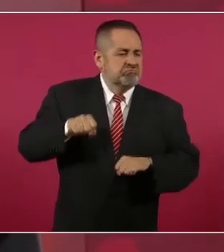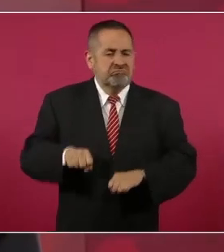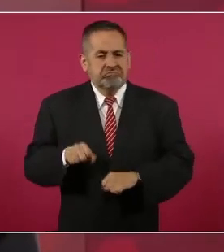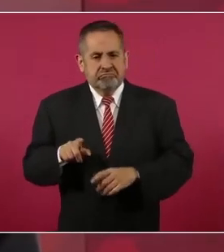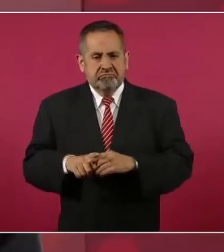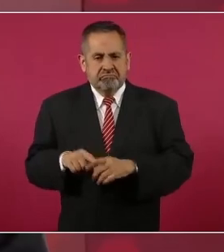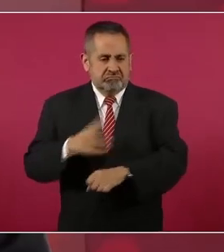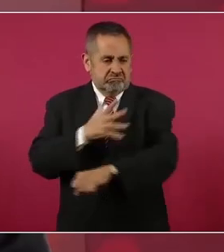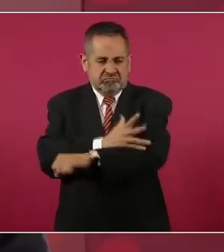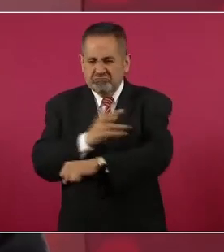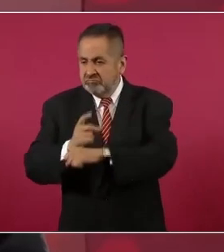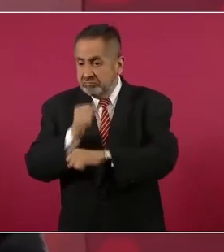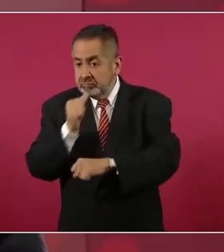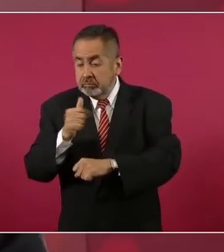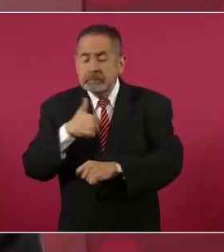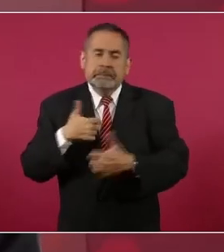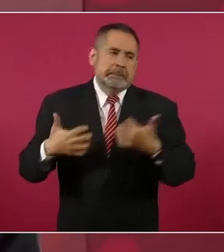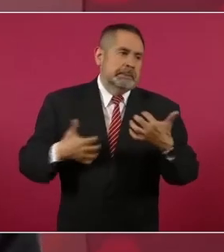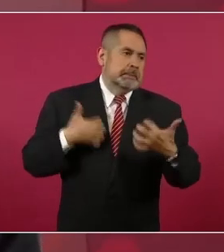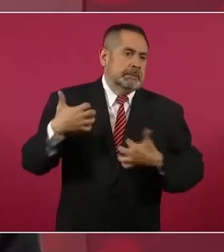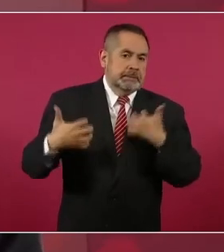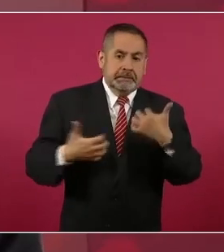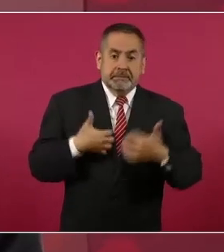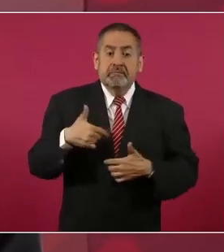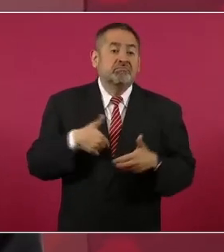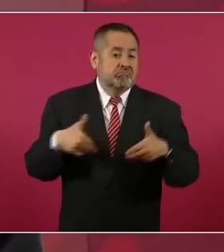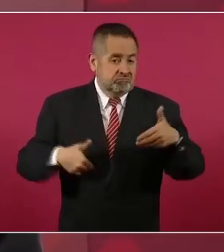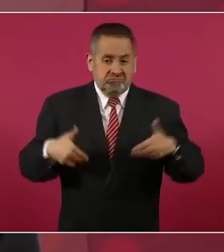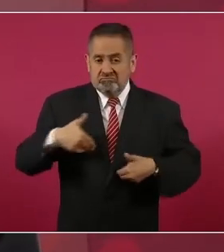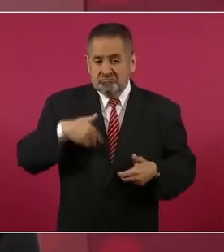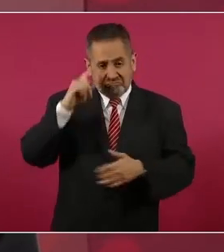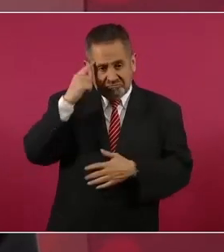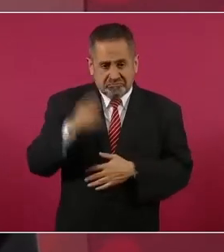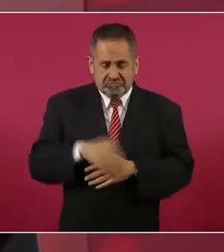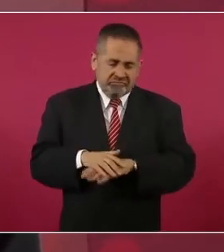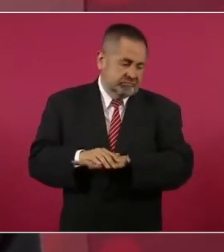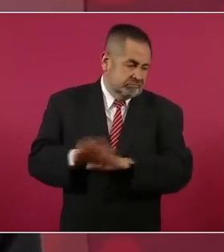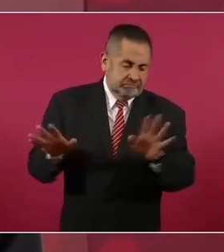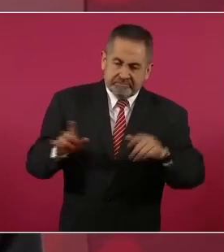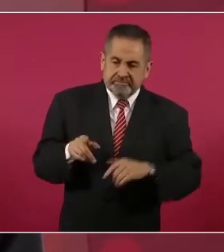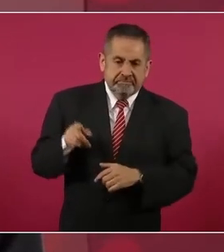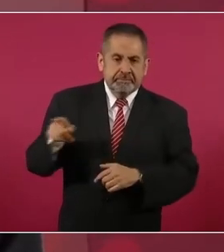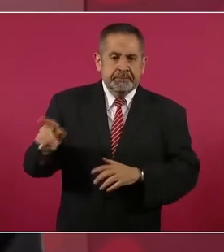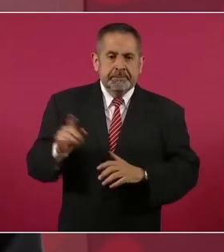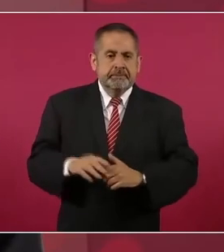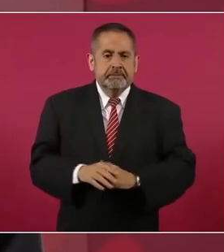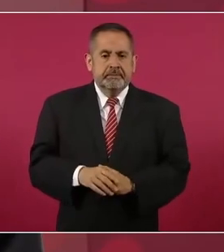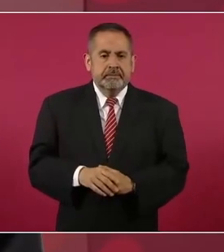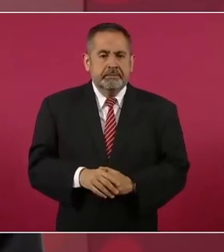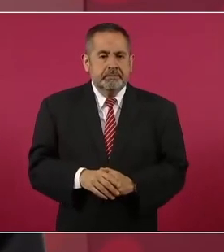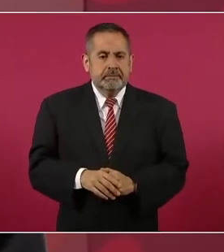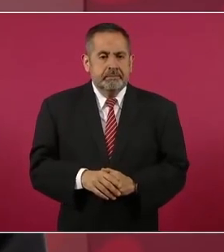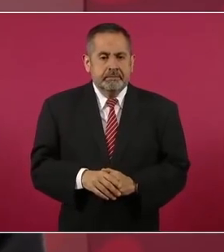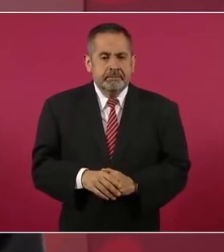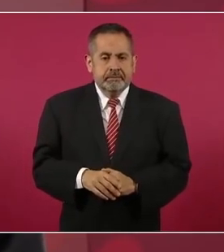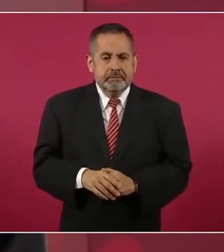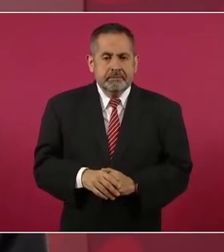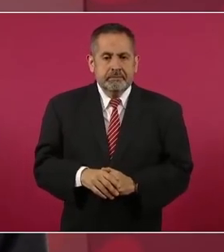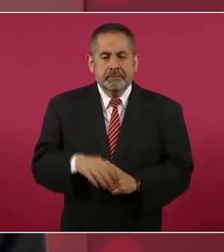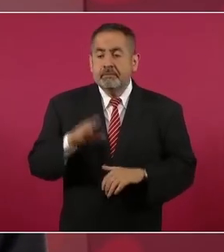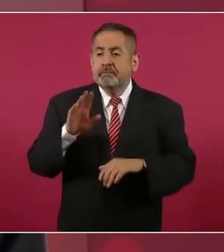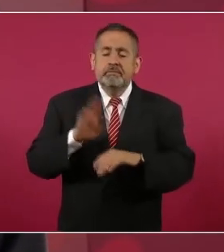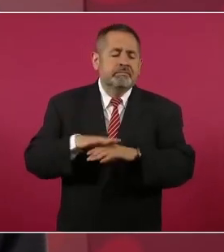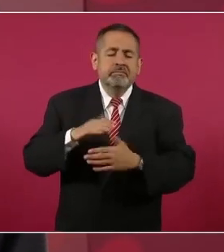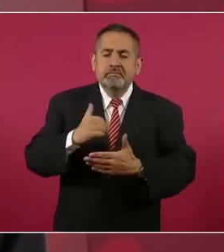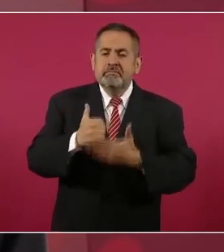un deshonesto, me molesta mucho. Y ya termino diciéndoles que los que más me